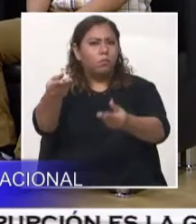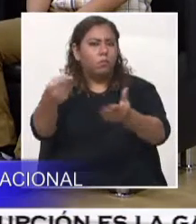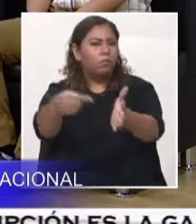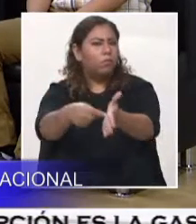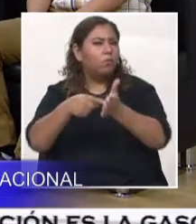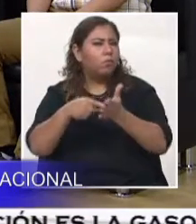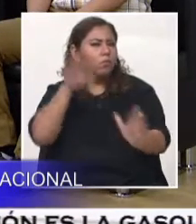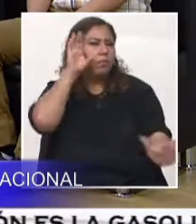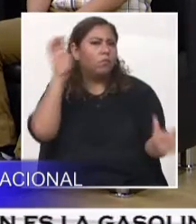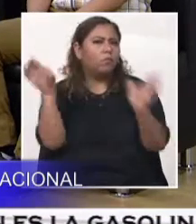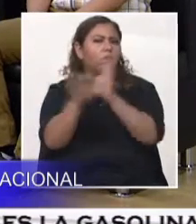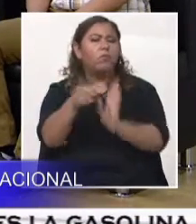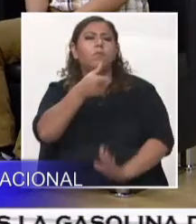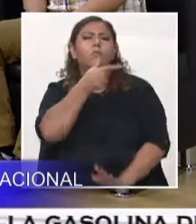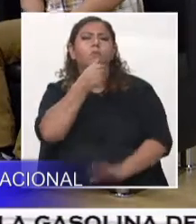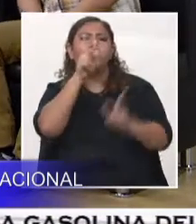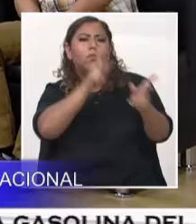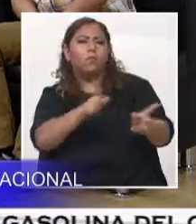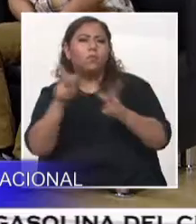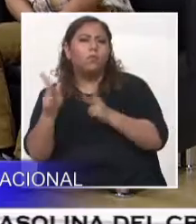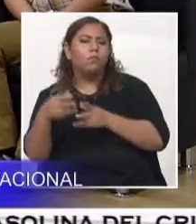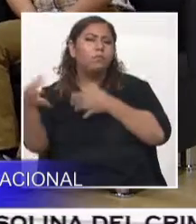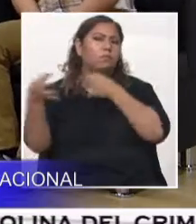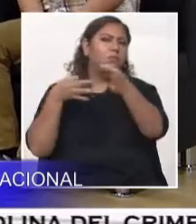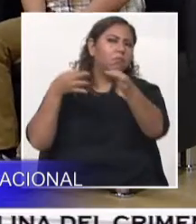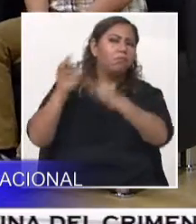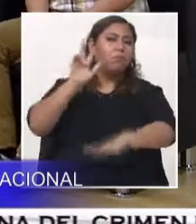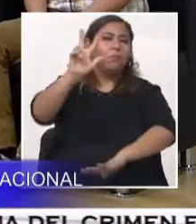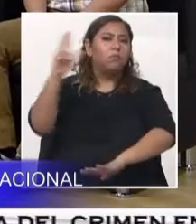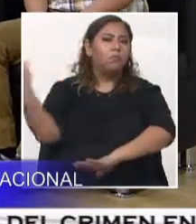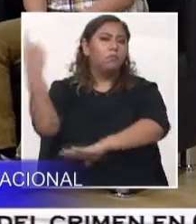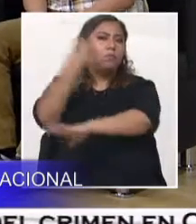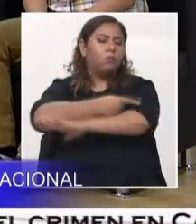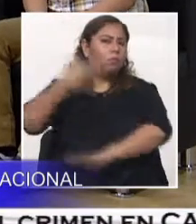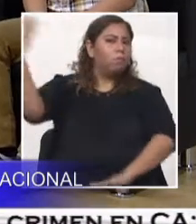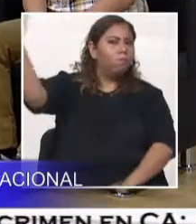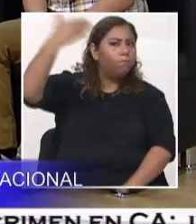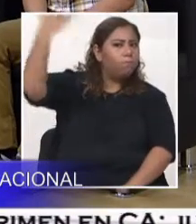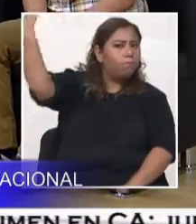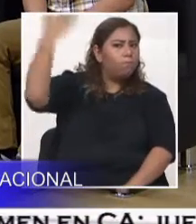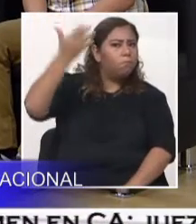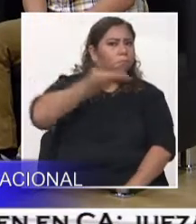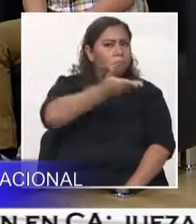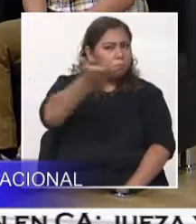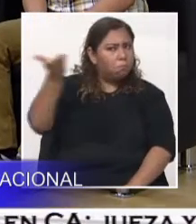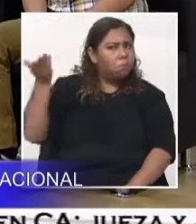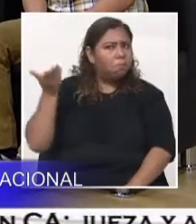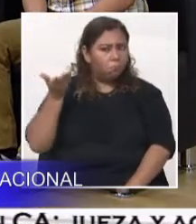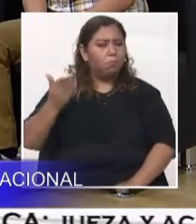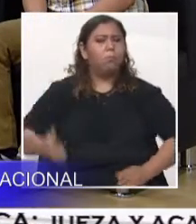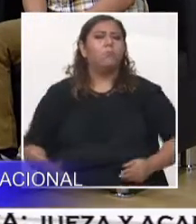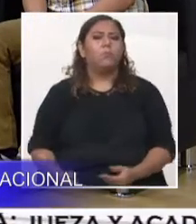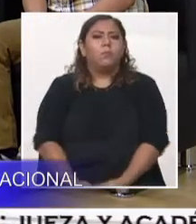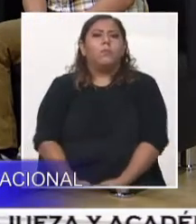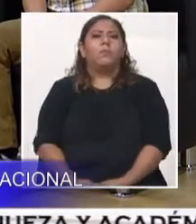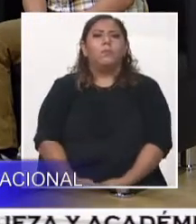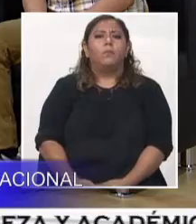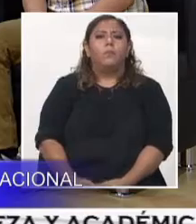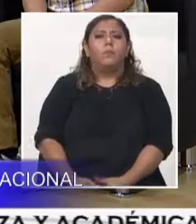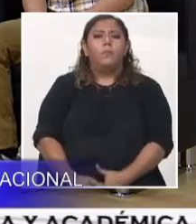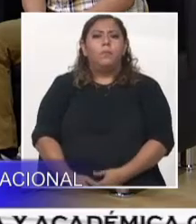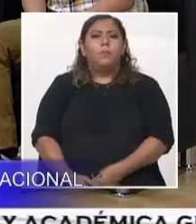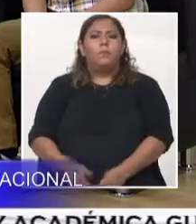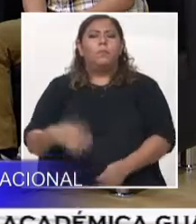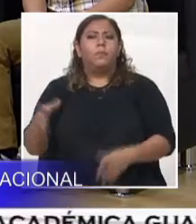los panelistas que estarán durante estos tres días dando estas conferencias magistrales y desarrollando toda esta